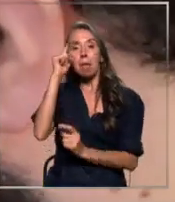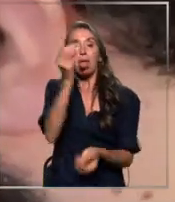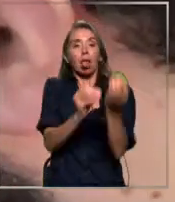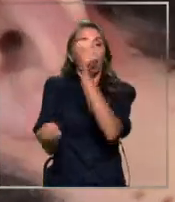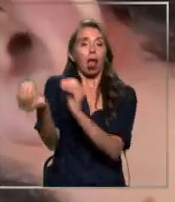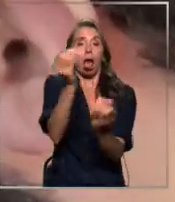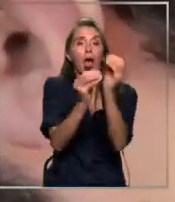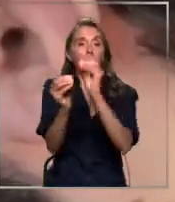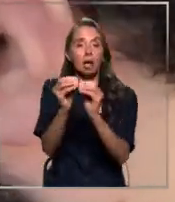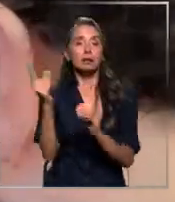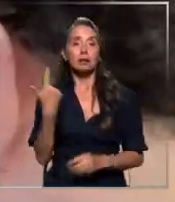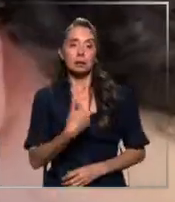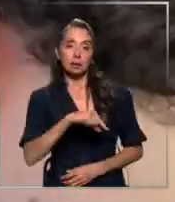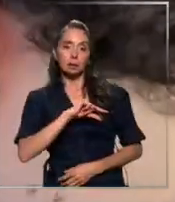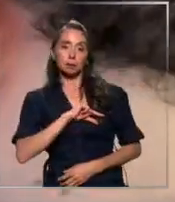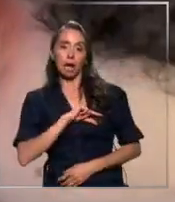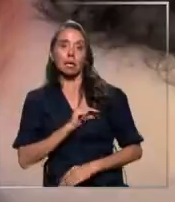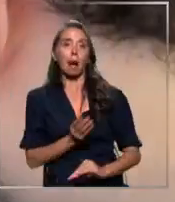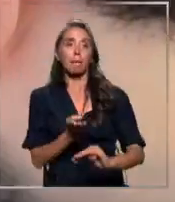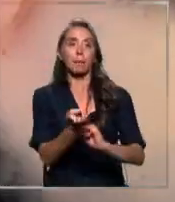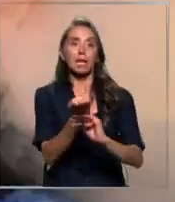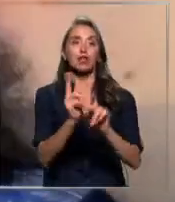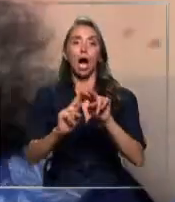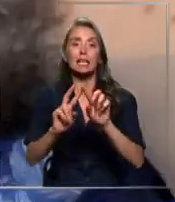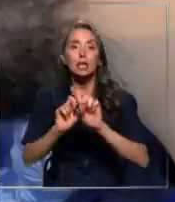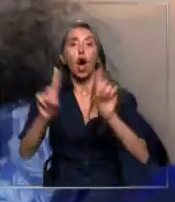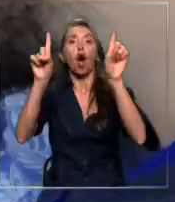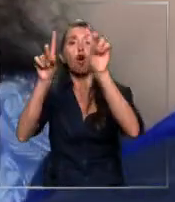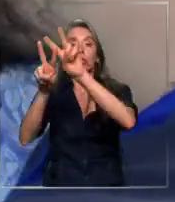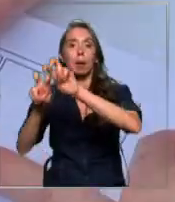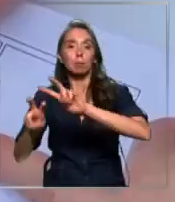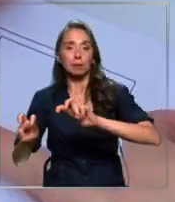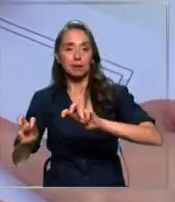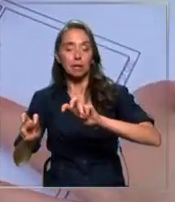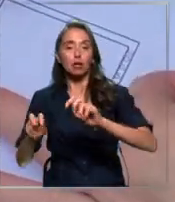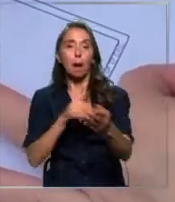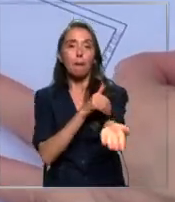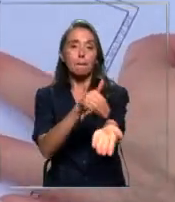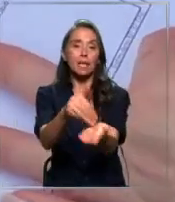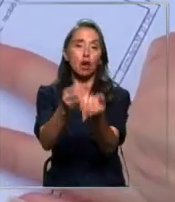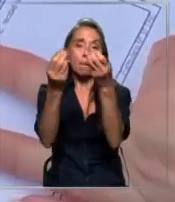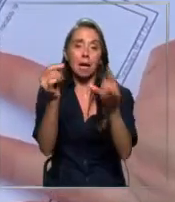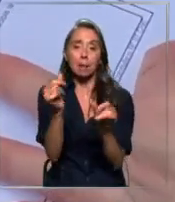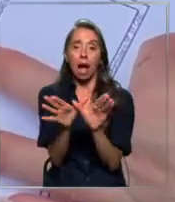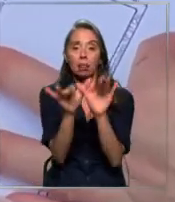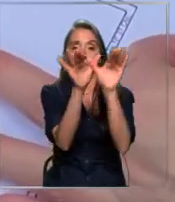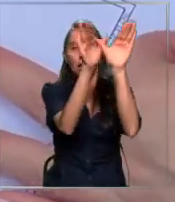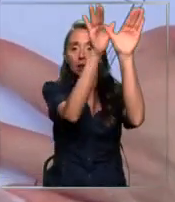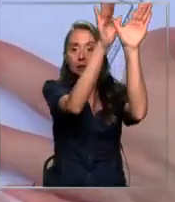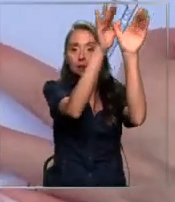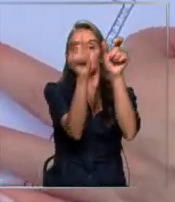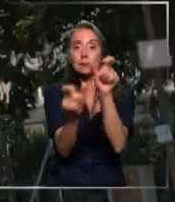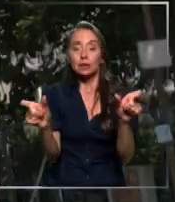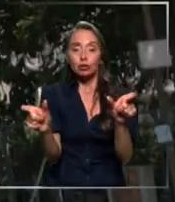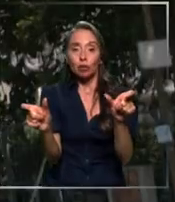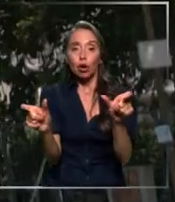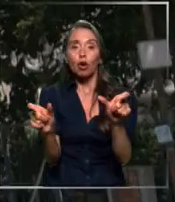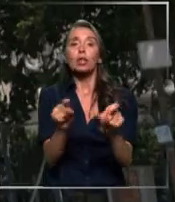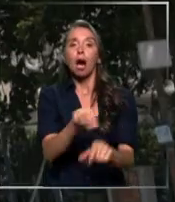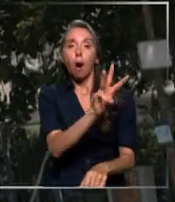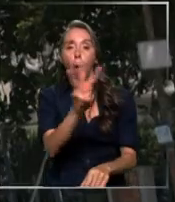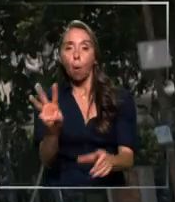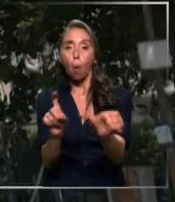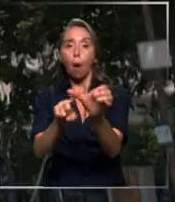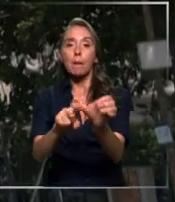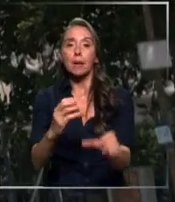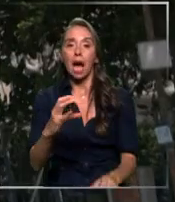a esto, mientras en España se ha solicitado la apertura de otra investigación por las millonarias pérdidas que sufrieron quienes entraron a la plataforma